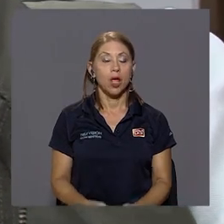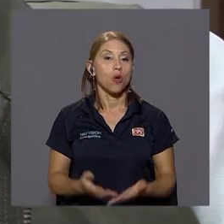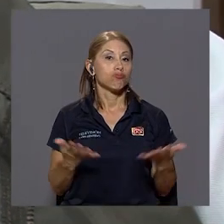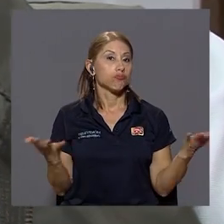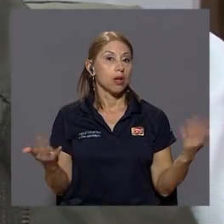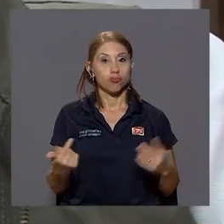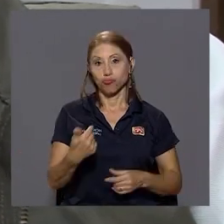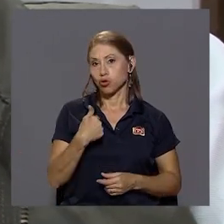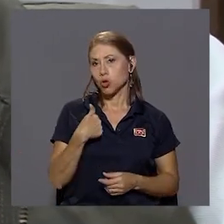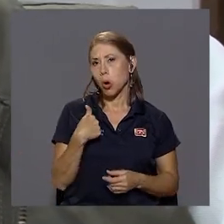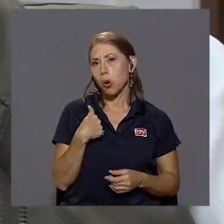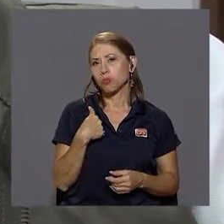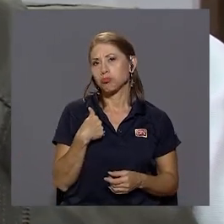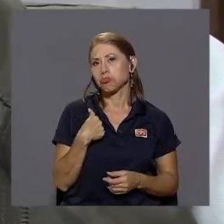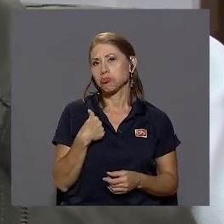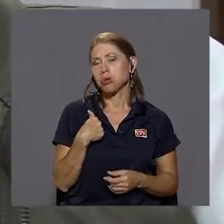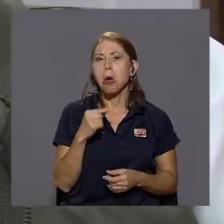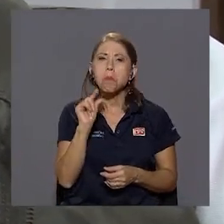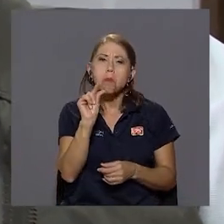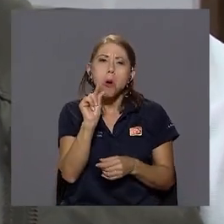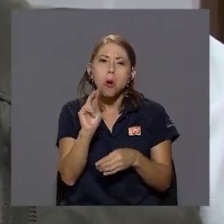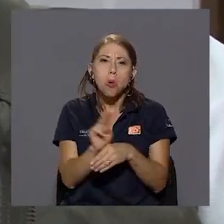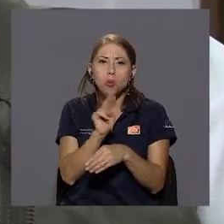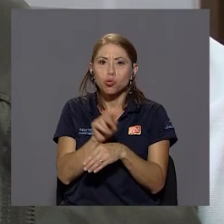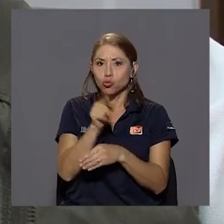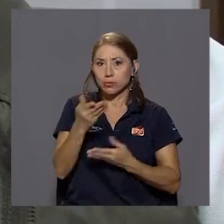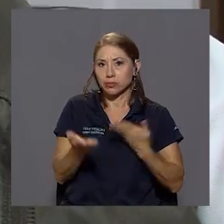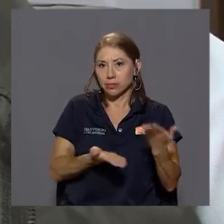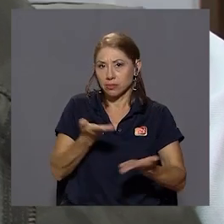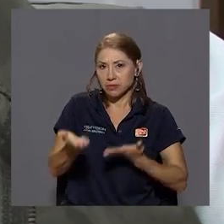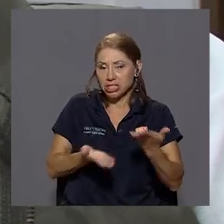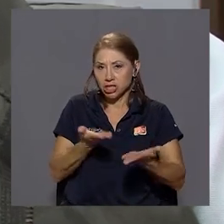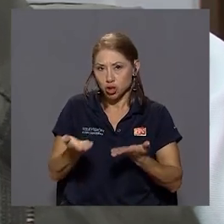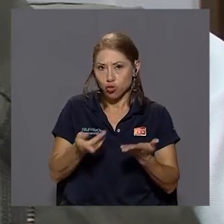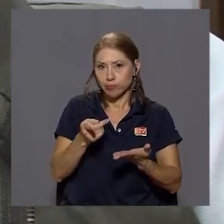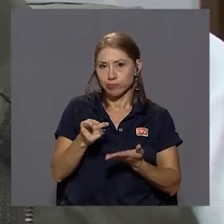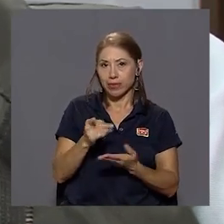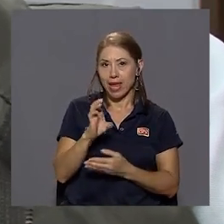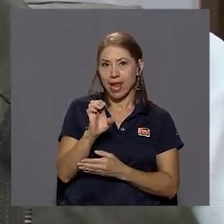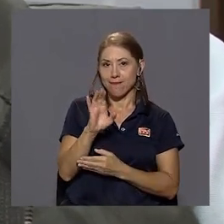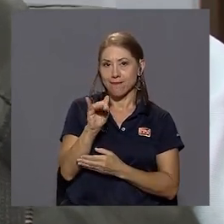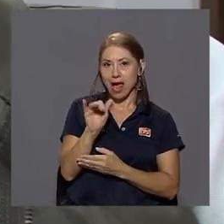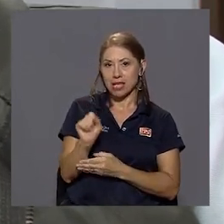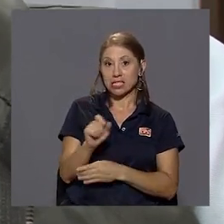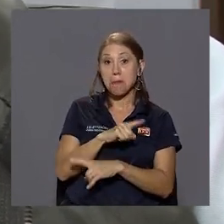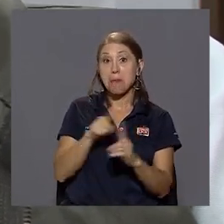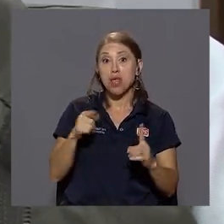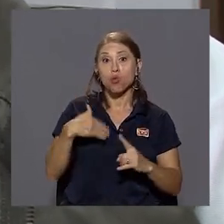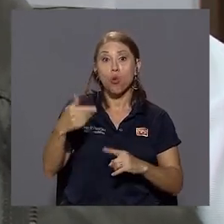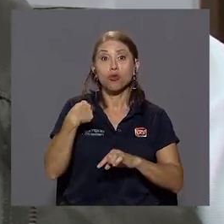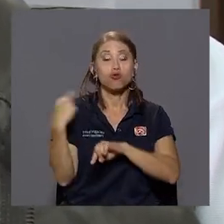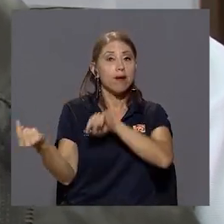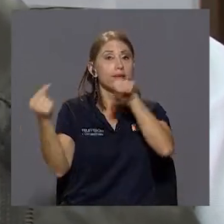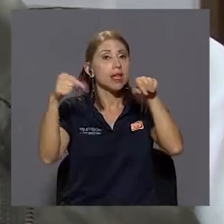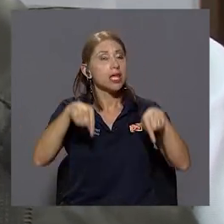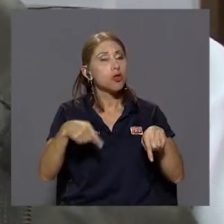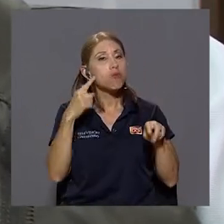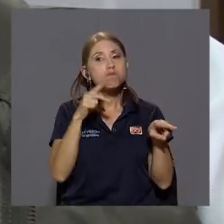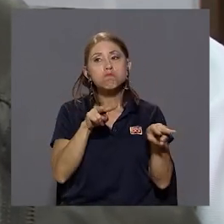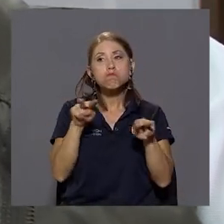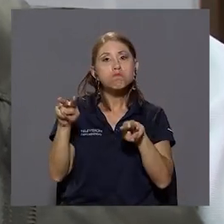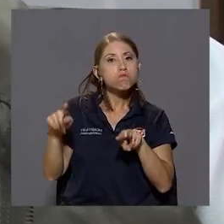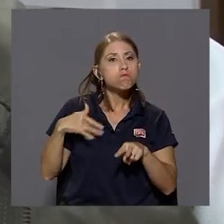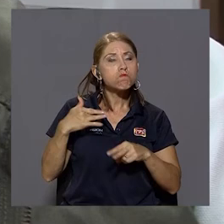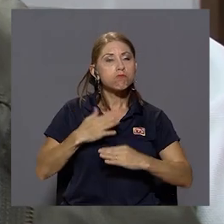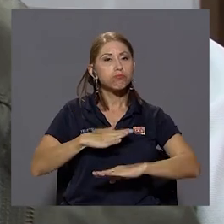bueno, yo soy poco usuario del servicio pero las veces que he venido me ha parecido absolutamente